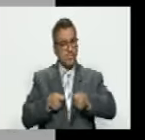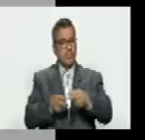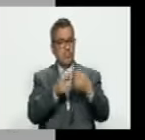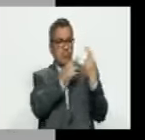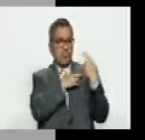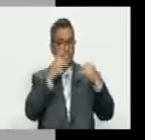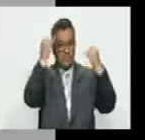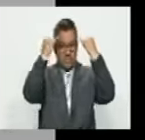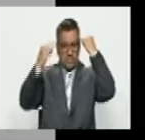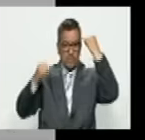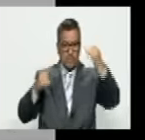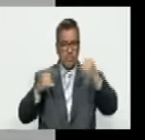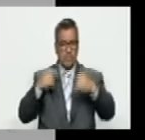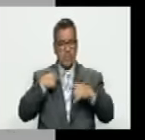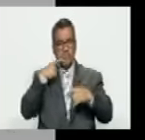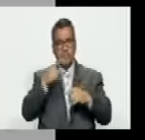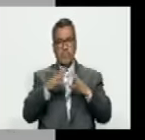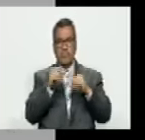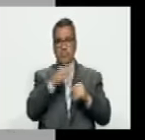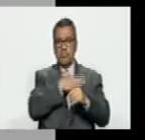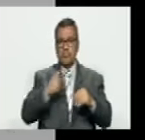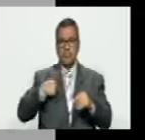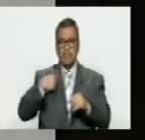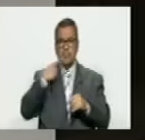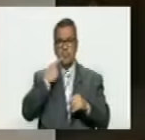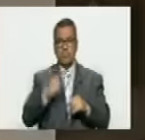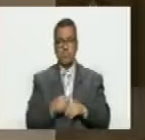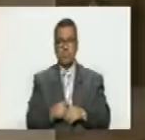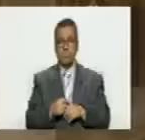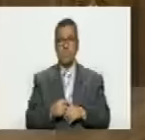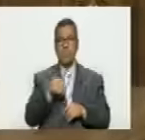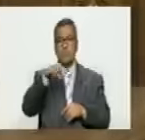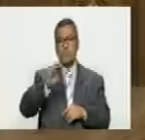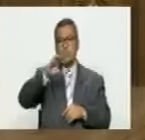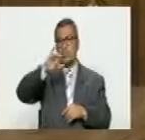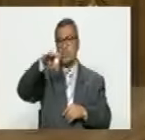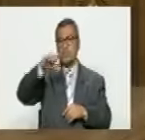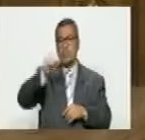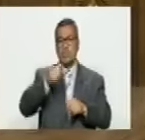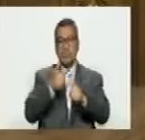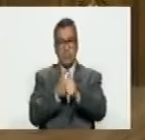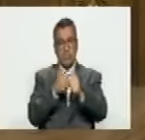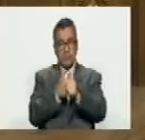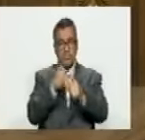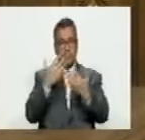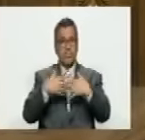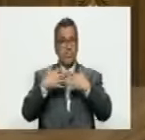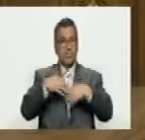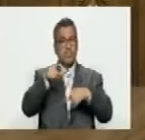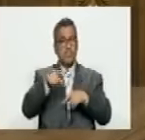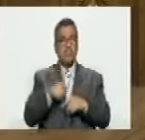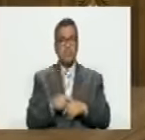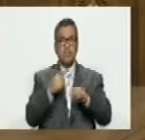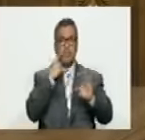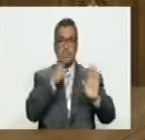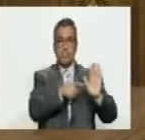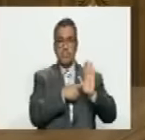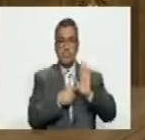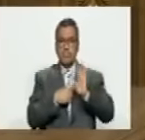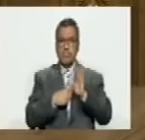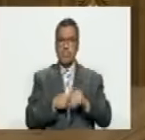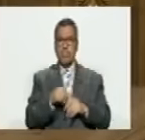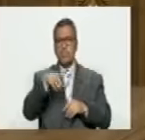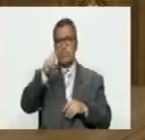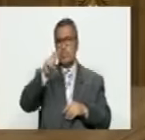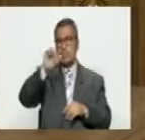la idea esta es la percepción que todos tenemos que tener tenemos a la CIA ahora atrás con una empresa y aquí tienen la siguiente imagen es el Financial